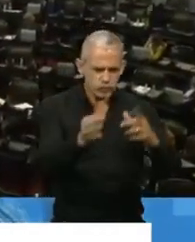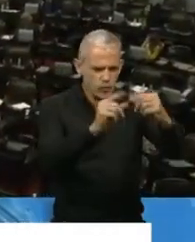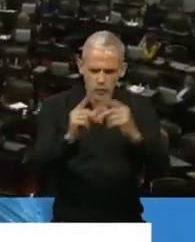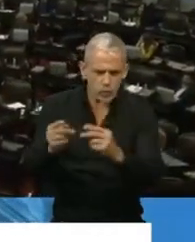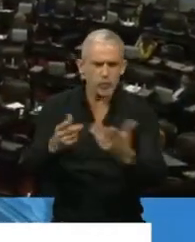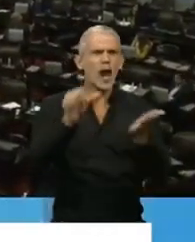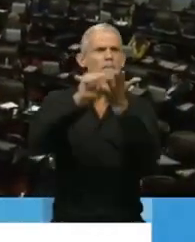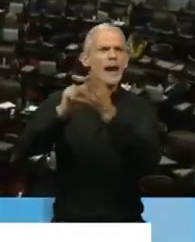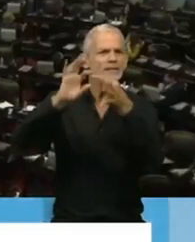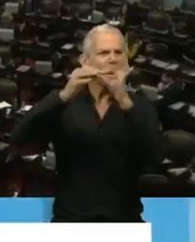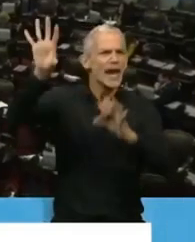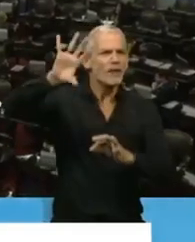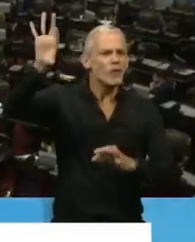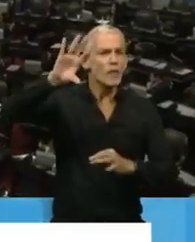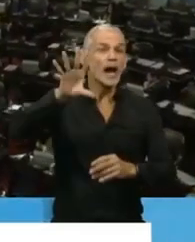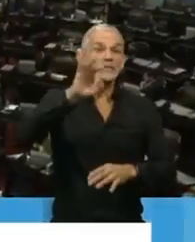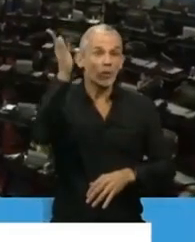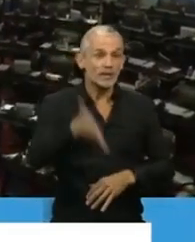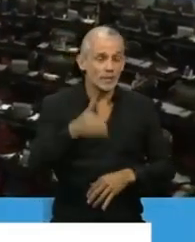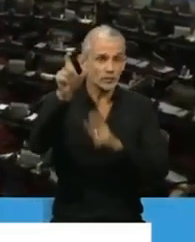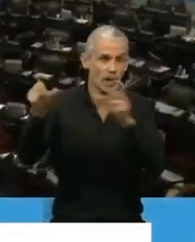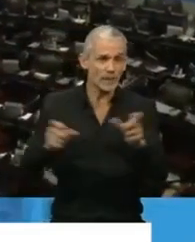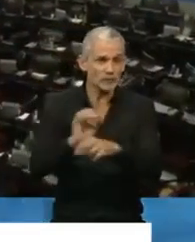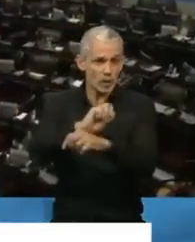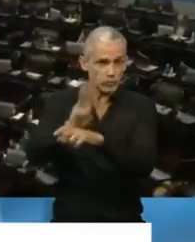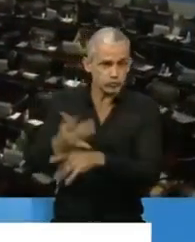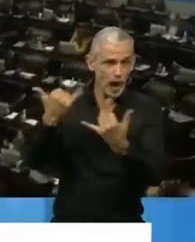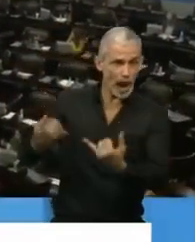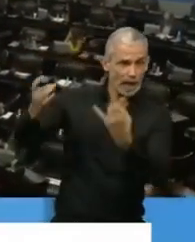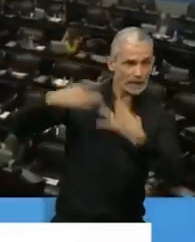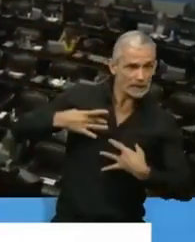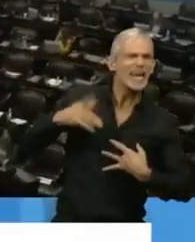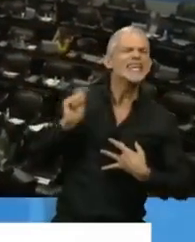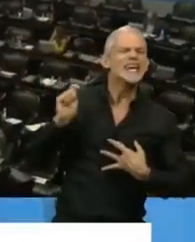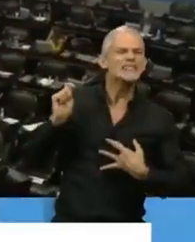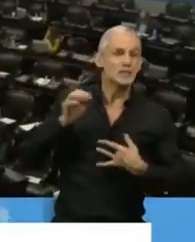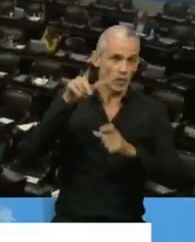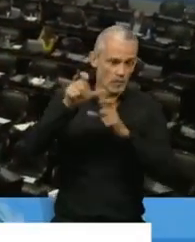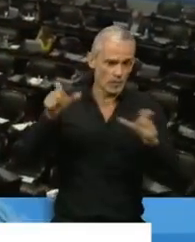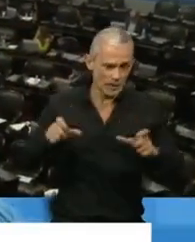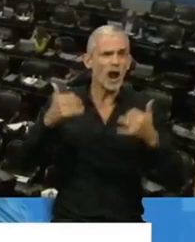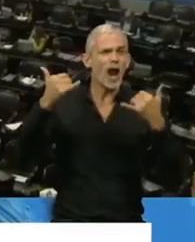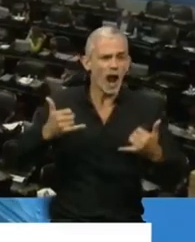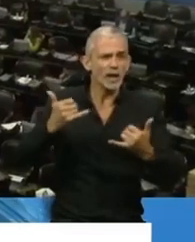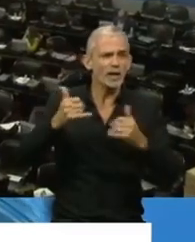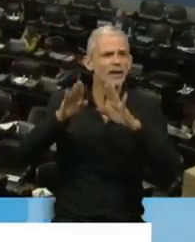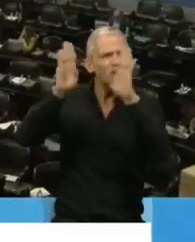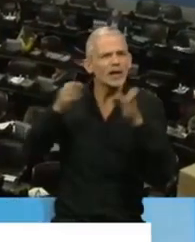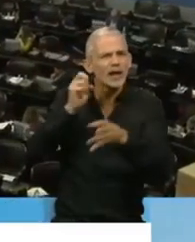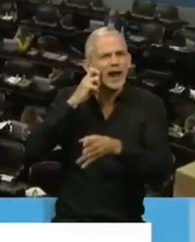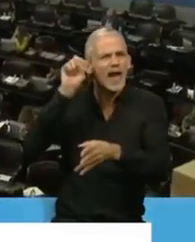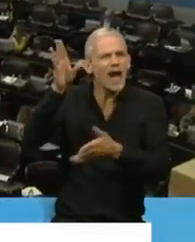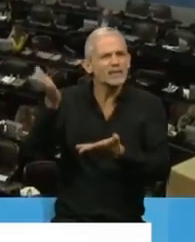contrarios. Los países de Europa, el 50% de la gente que se enfermó con COVID son aquellas personas que se encontraban en geriátricos.